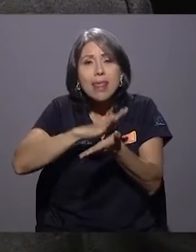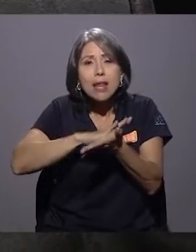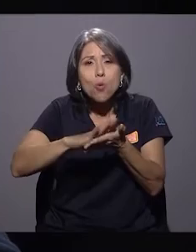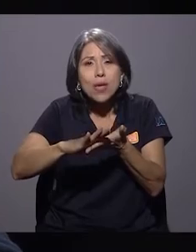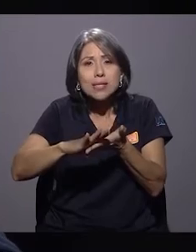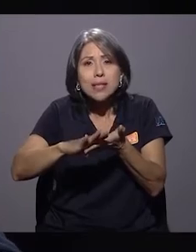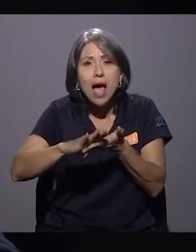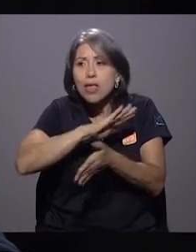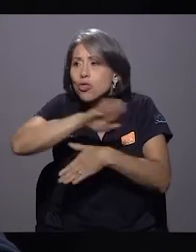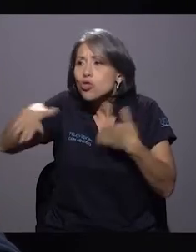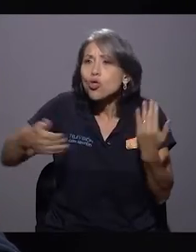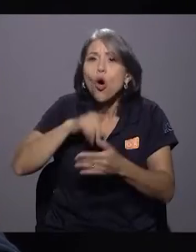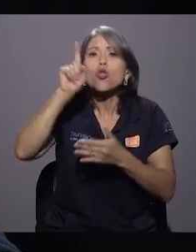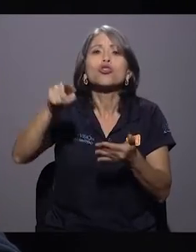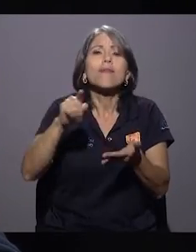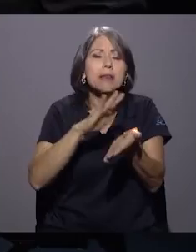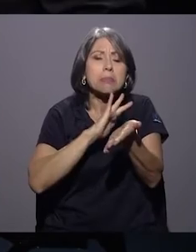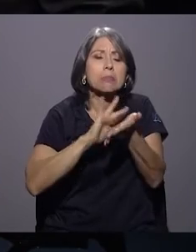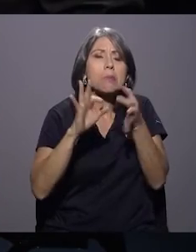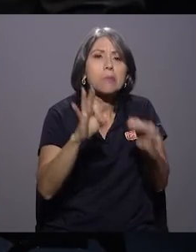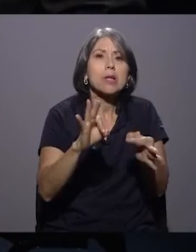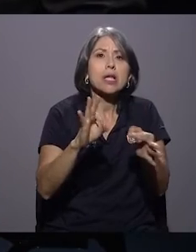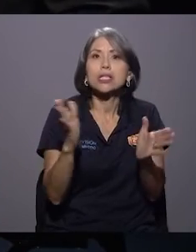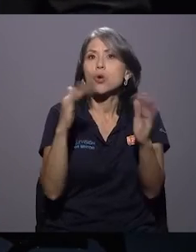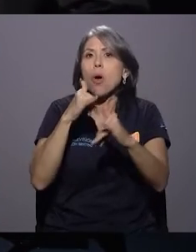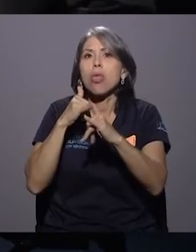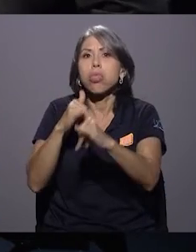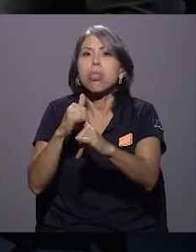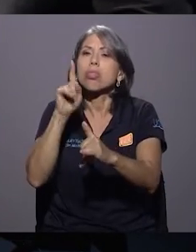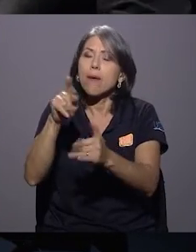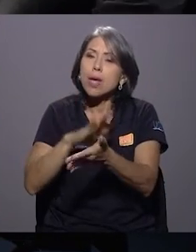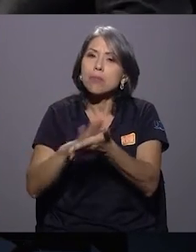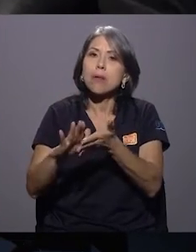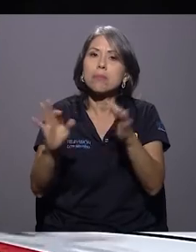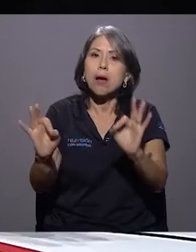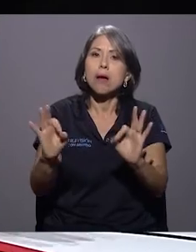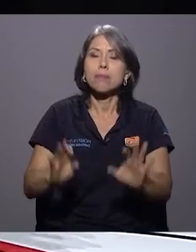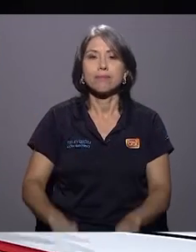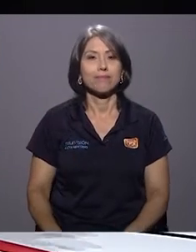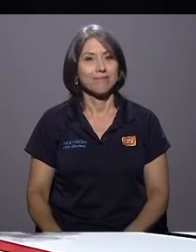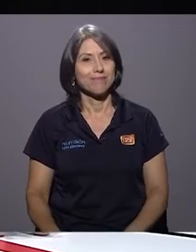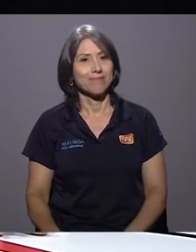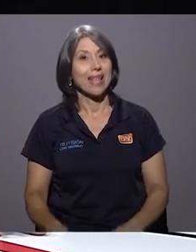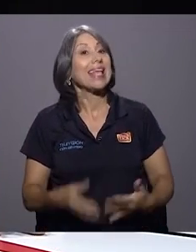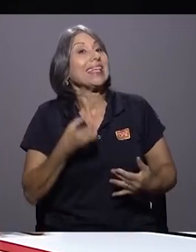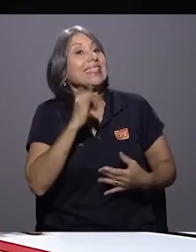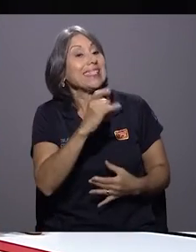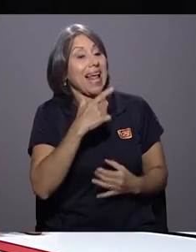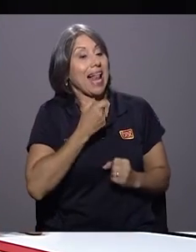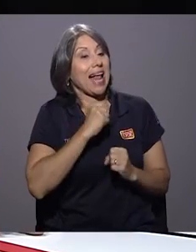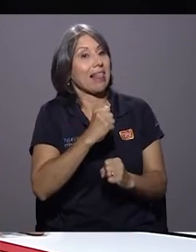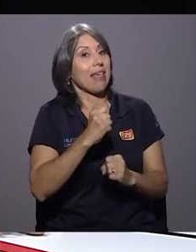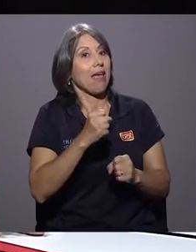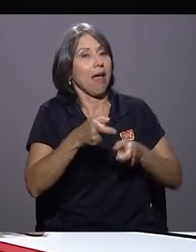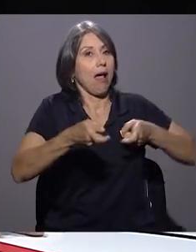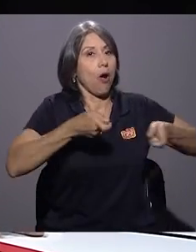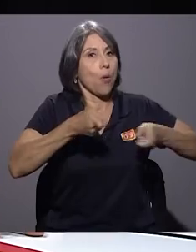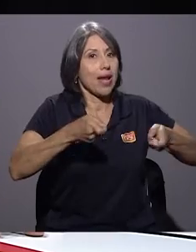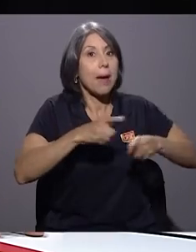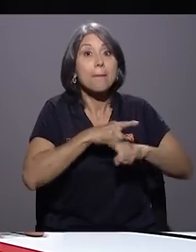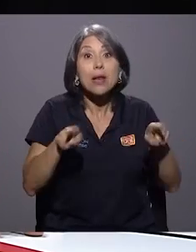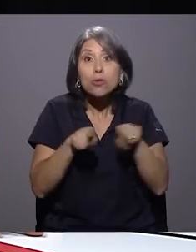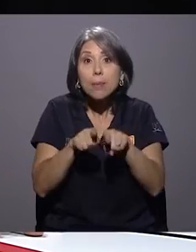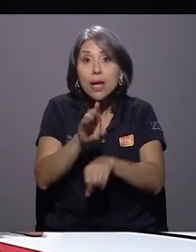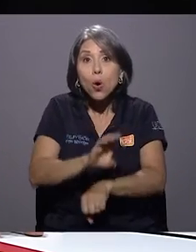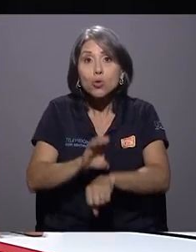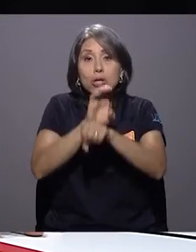limpia. a dar un salto. mientras no estén condenados, la hoja de delincuencia está limpia. Voy a dar un salto. El alcalde llega a gobernar, pero hay que reconocer que el poder